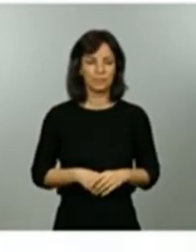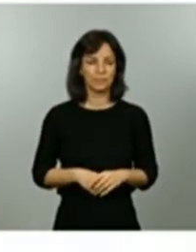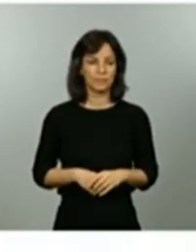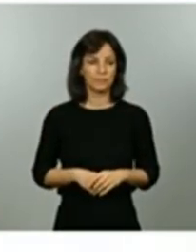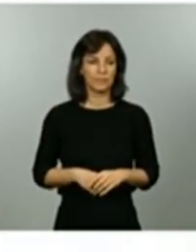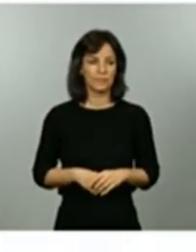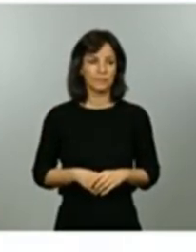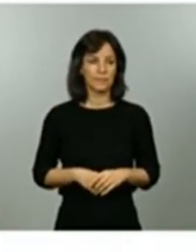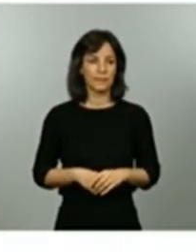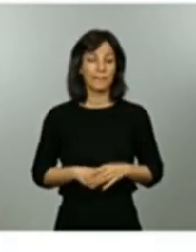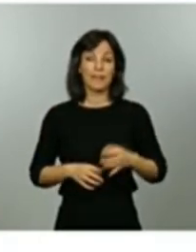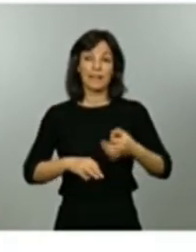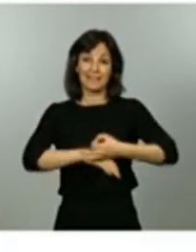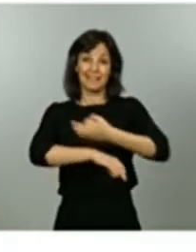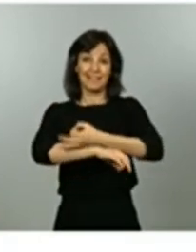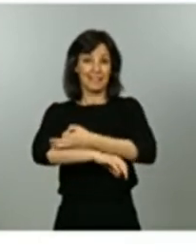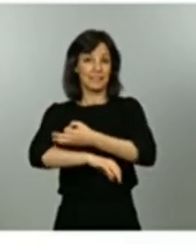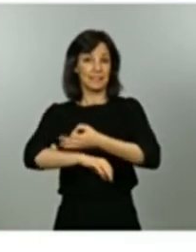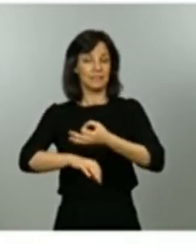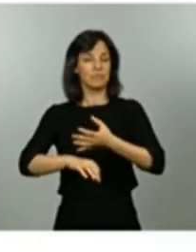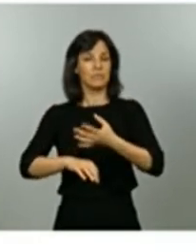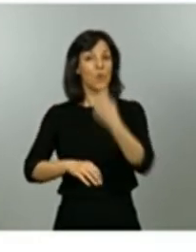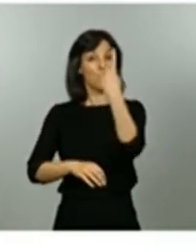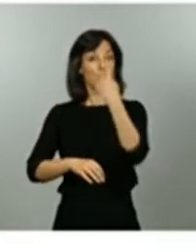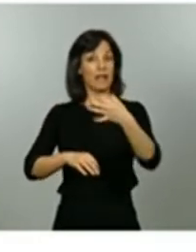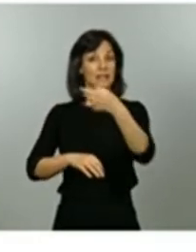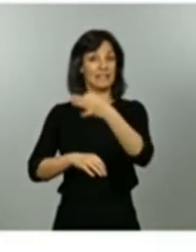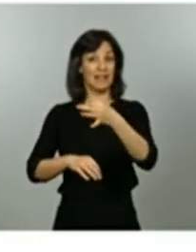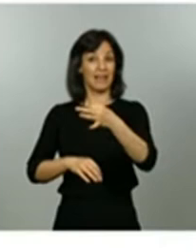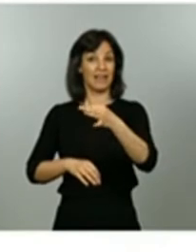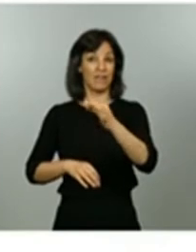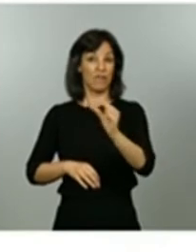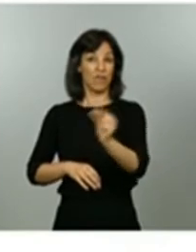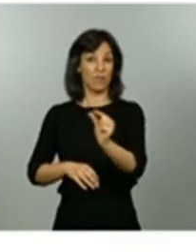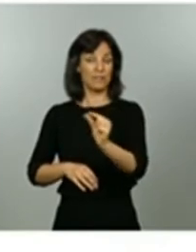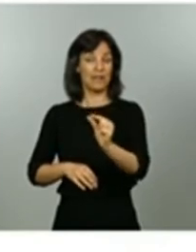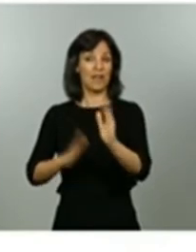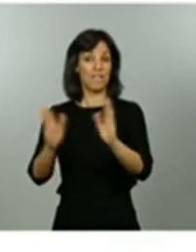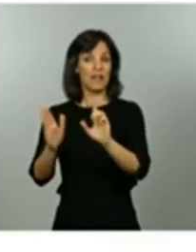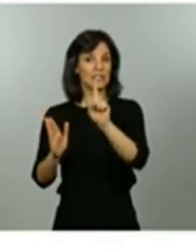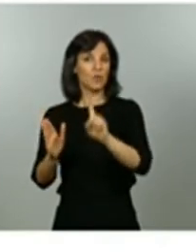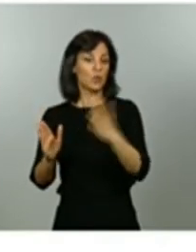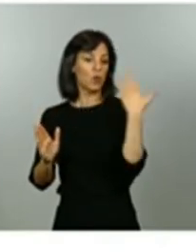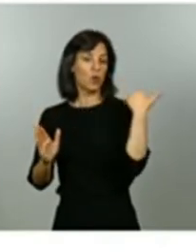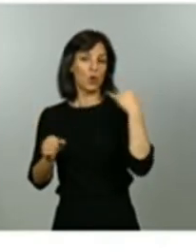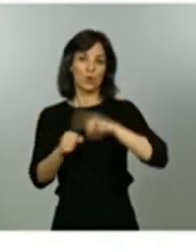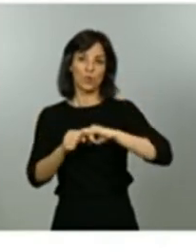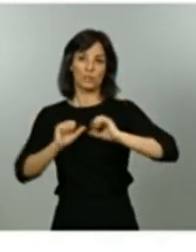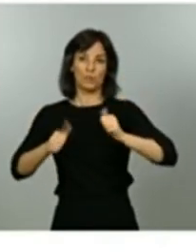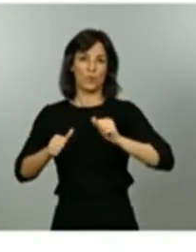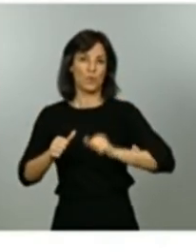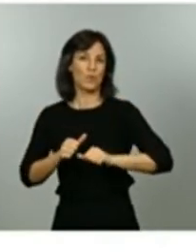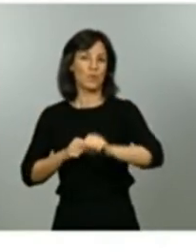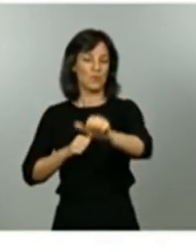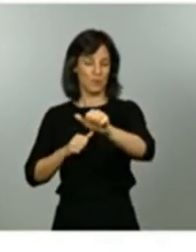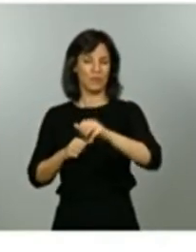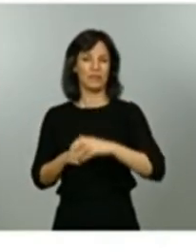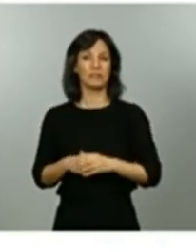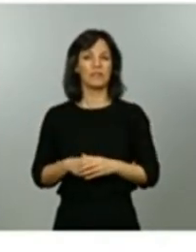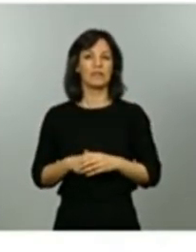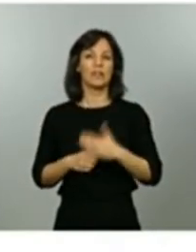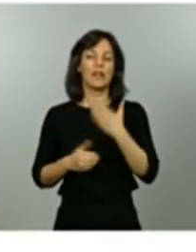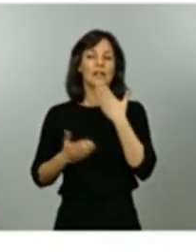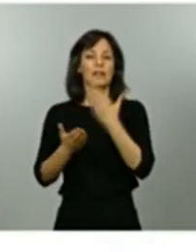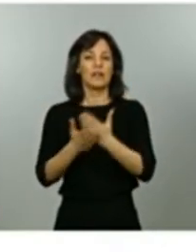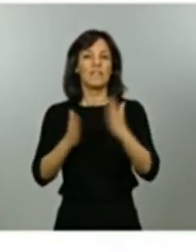islas Baleares ya tenían una isla formentera que estaba en fase 1 desde el lunes pasado y se propone que pasen a la fase 1